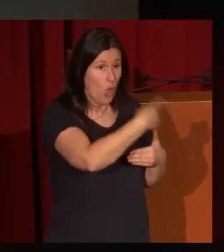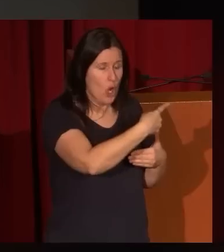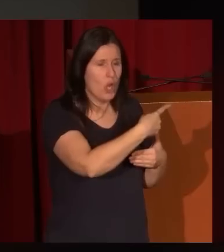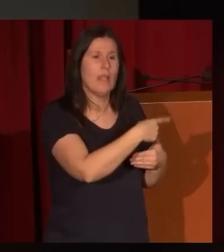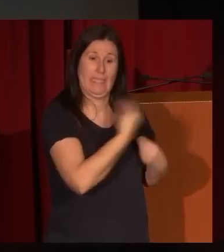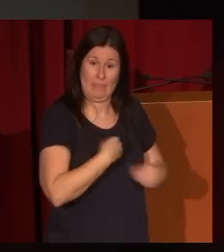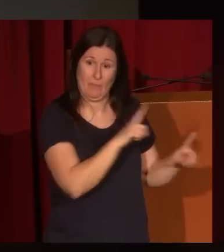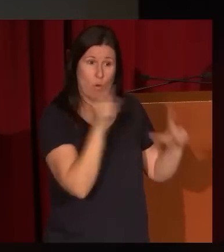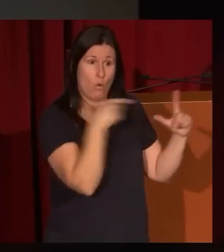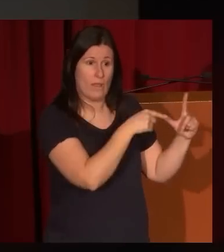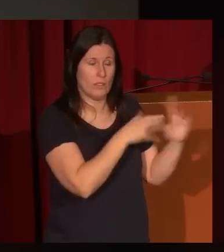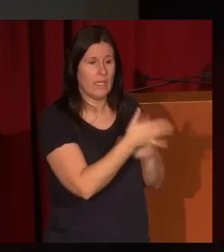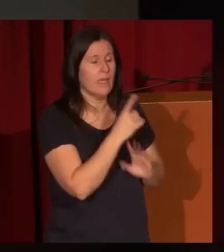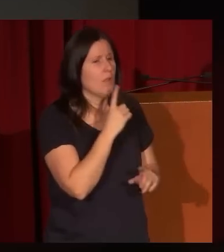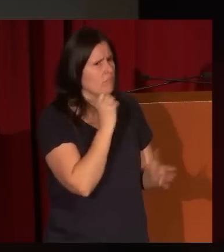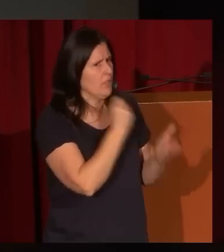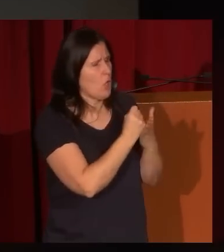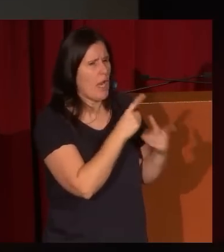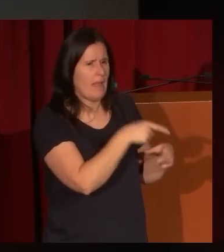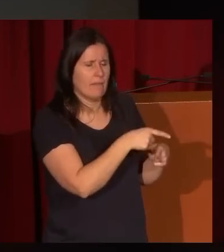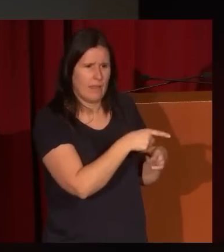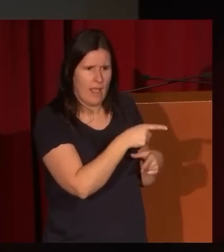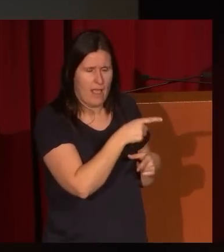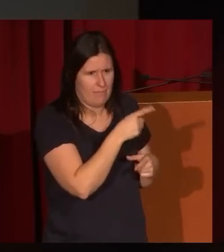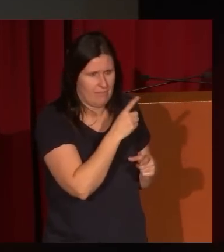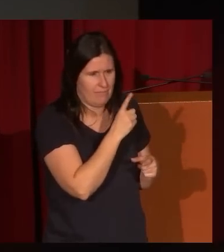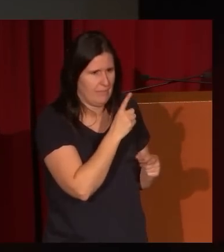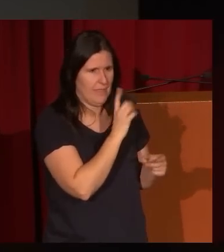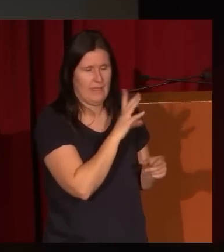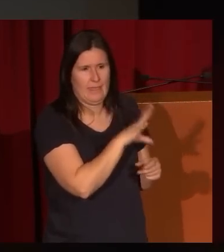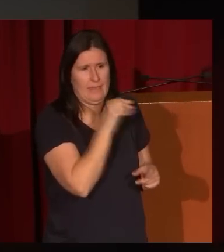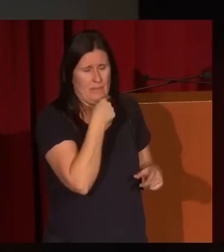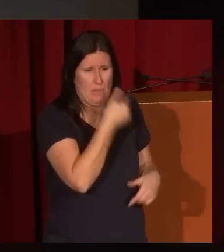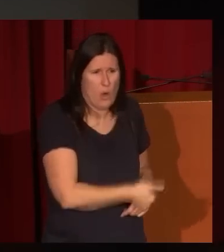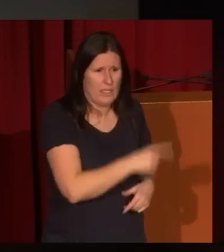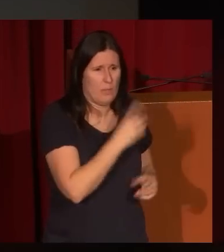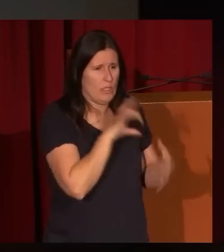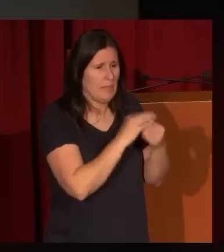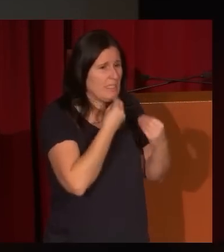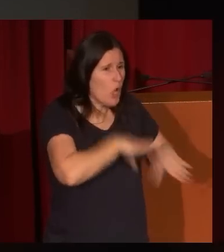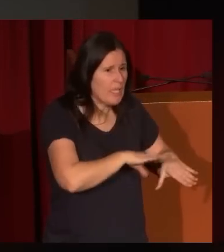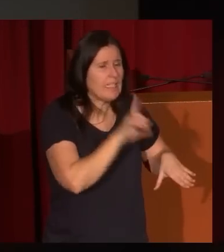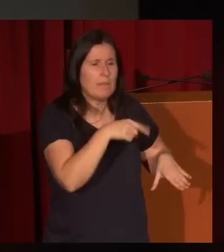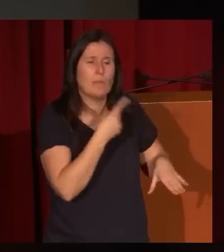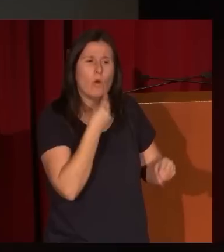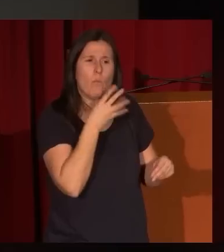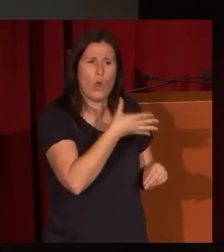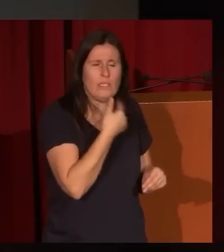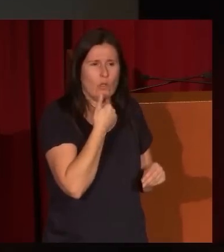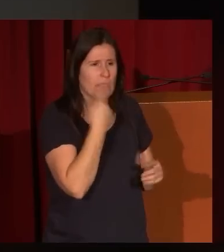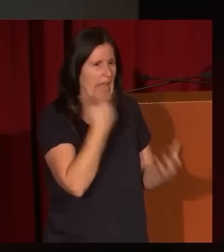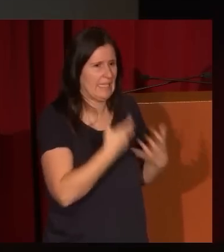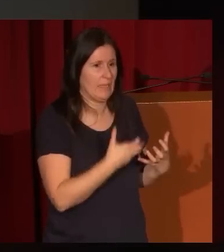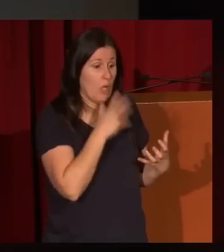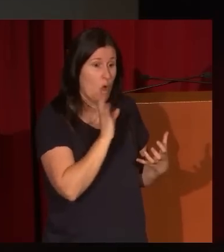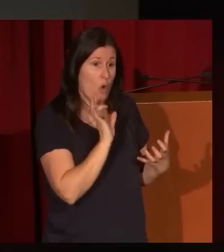además tiene un significado de iconográfico interesantísimo, obviamente, por razones históricas y además incluso también por razones artísticas, porque es